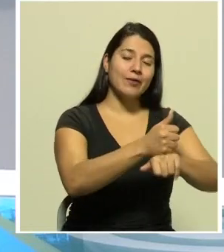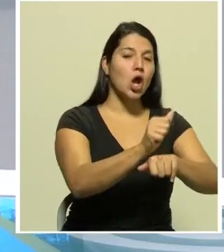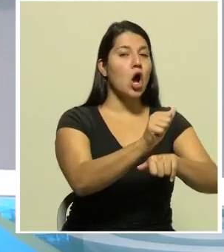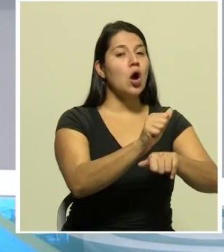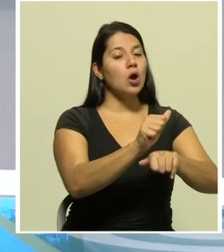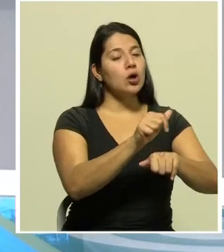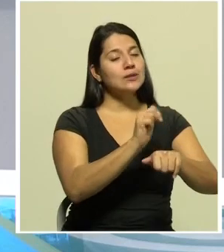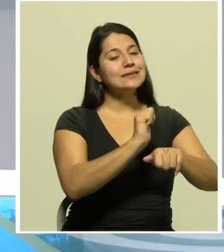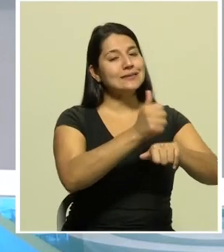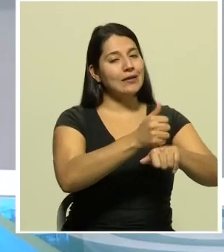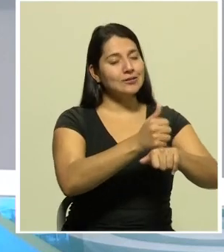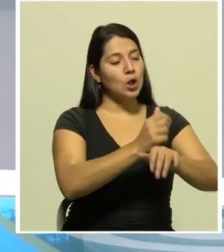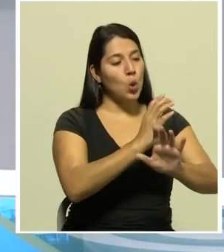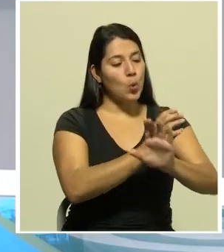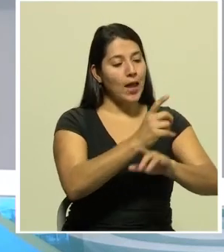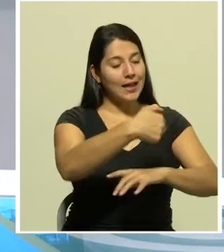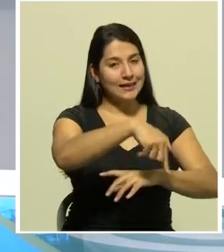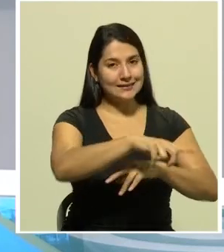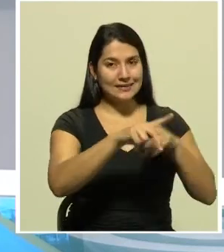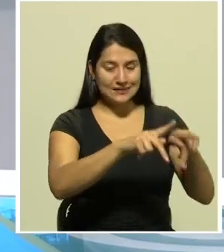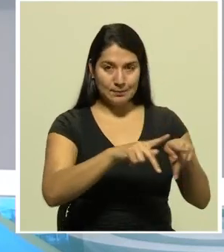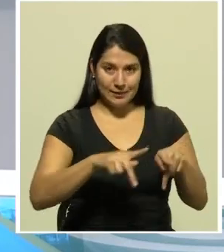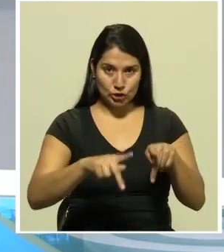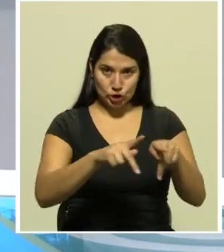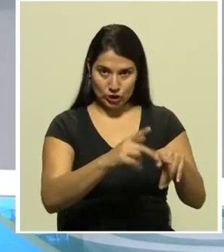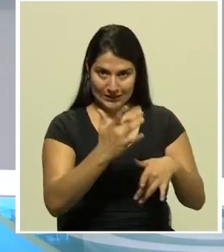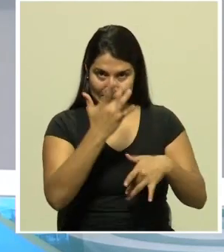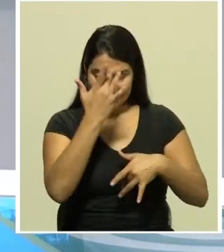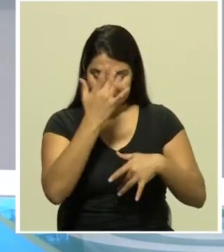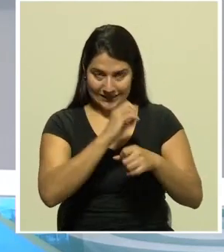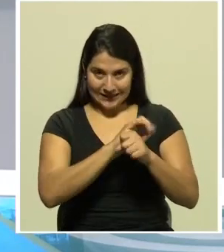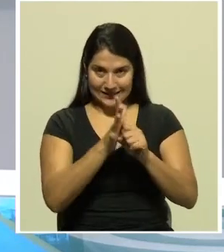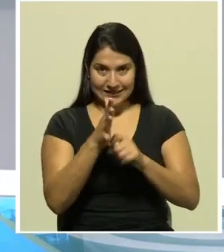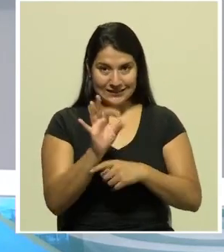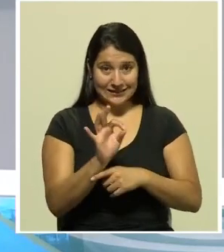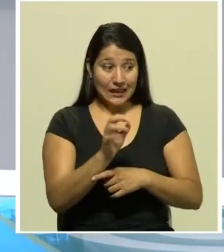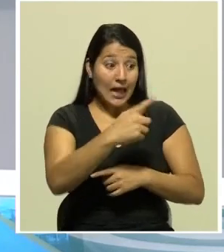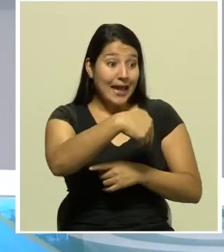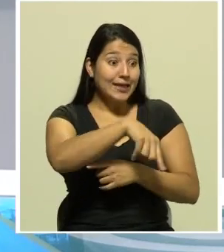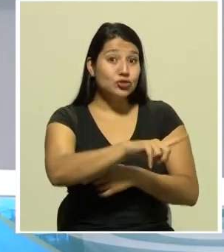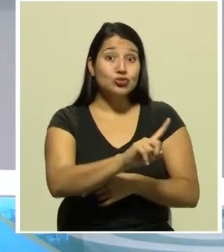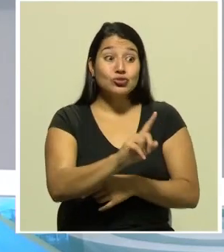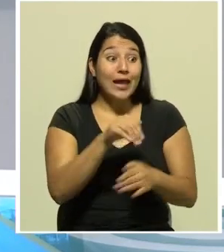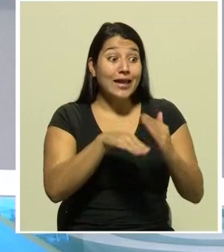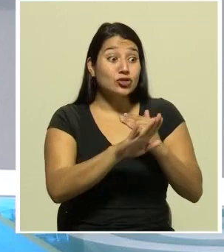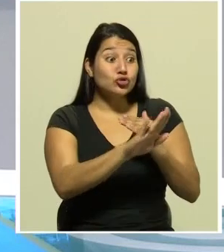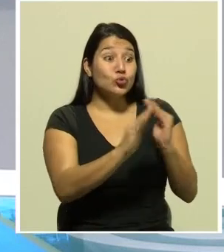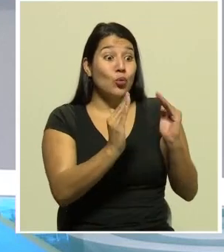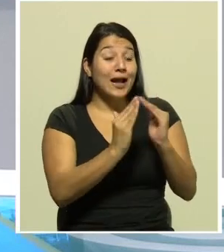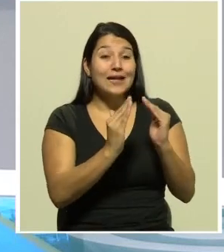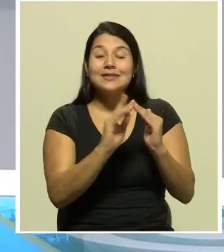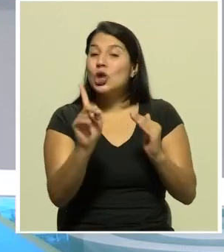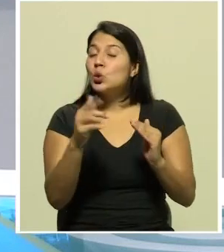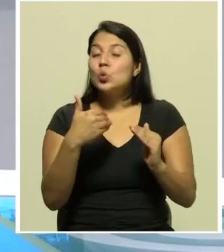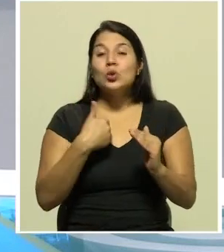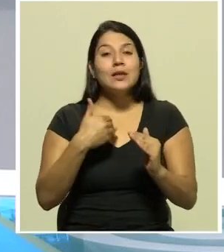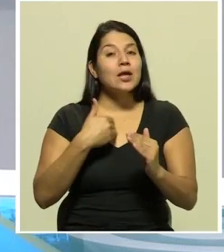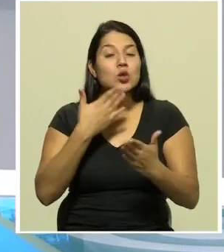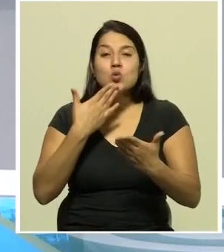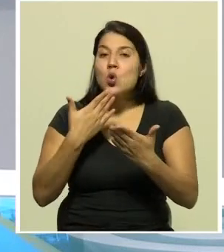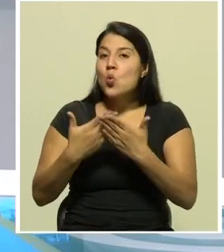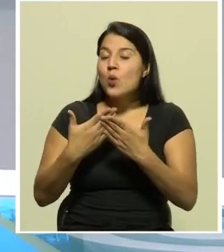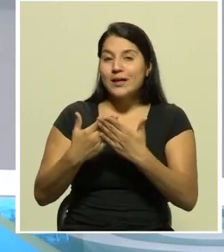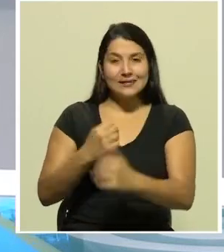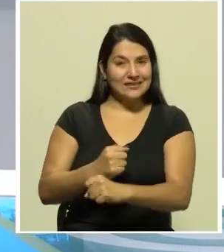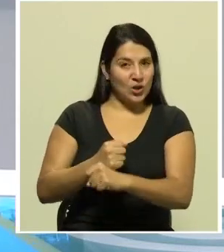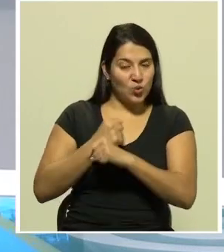que deben estar aisladas por la pandemia y no tienen condiciones apropiadas en sus casas. Para